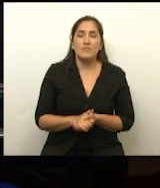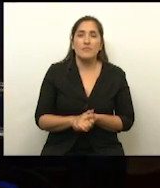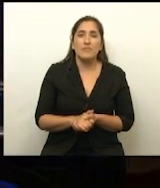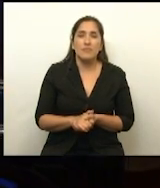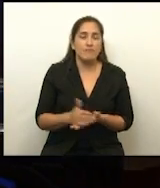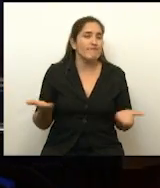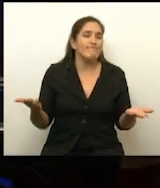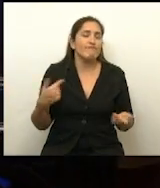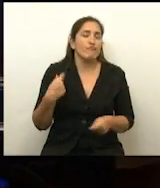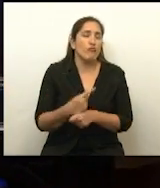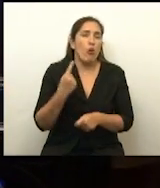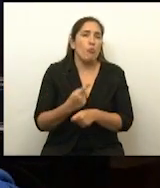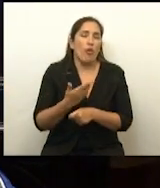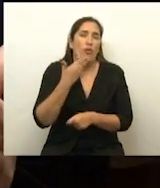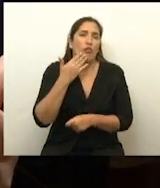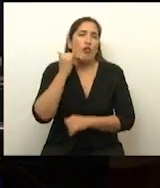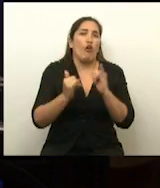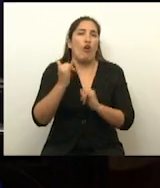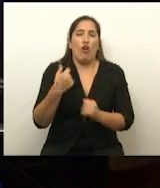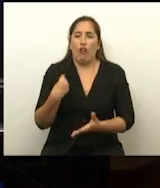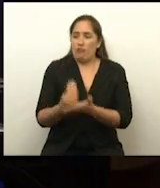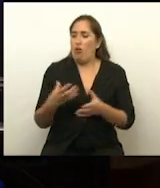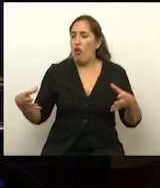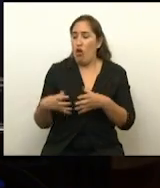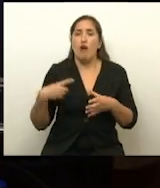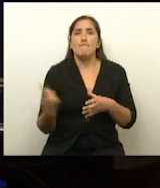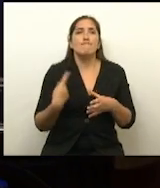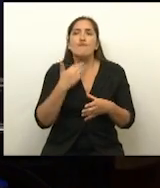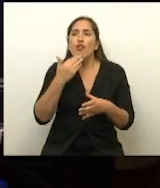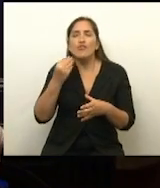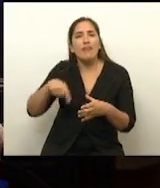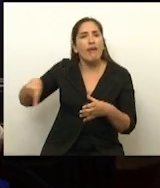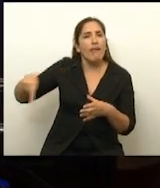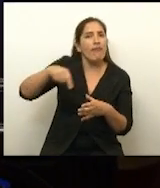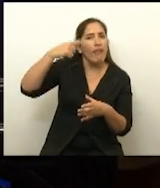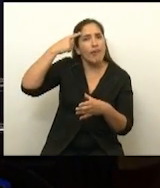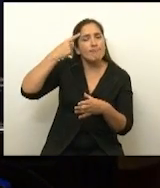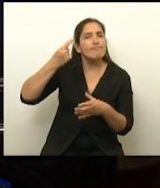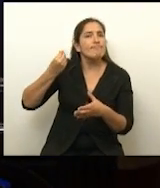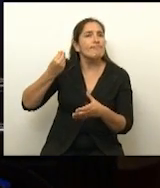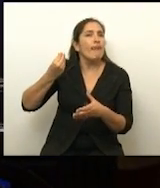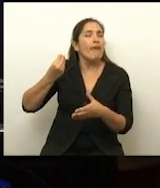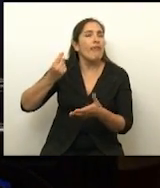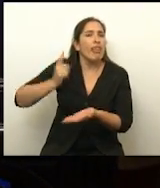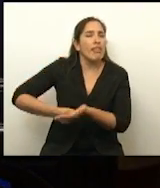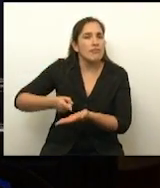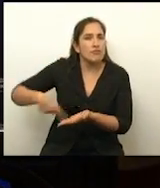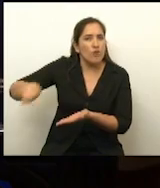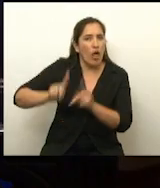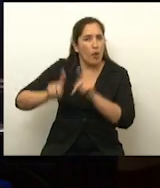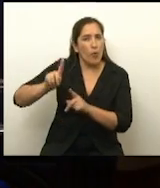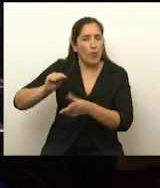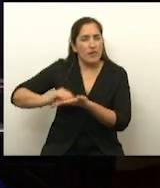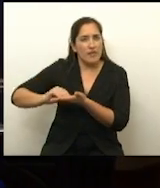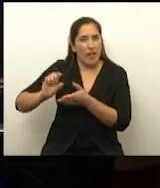Yo no puedo hablar por el interbloque, porque no sé la posición que adoptarán algunos senadores del